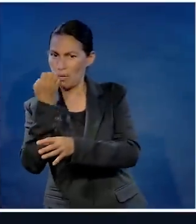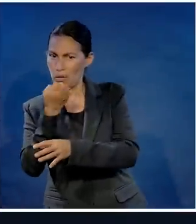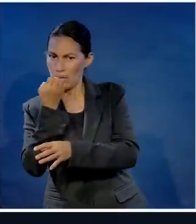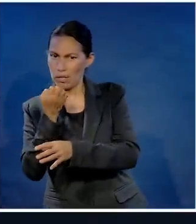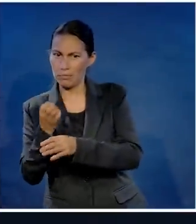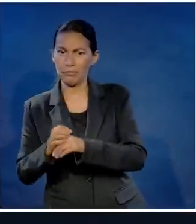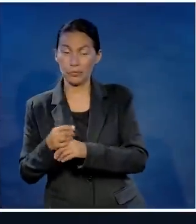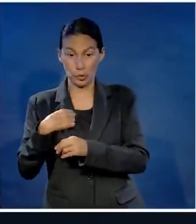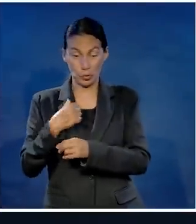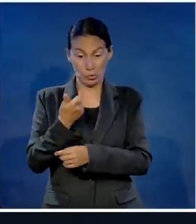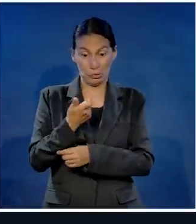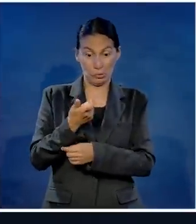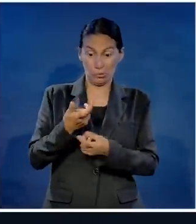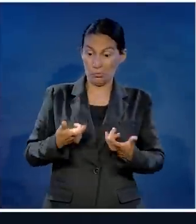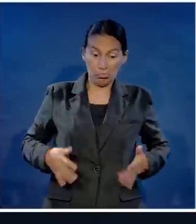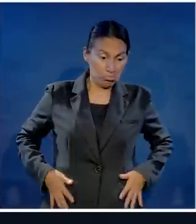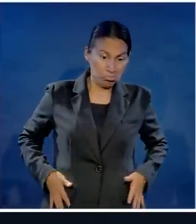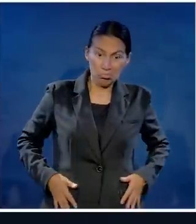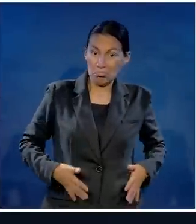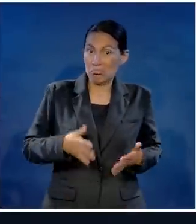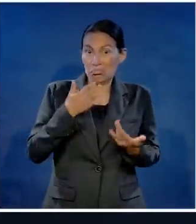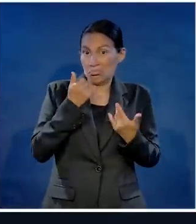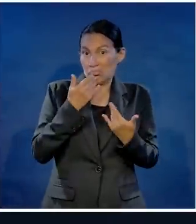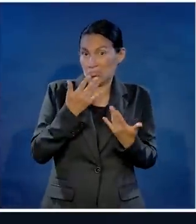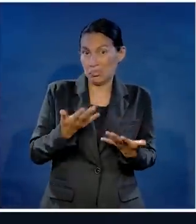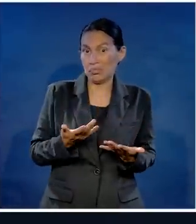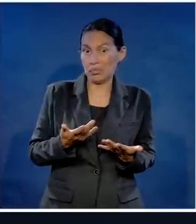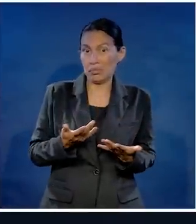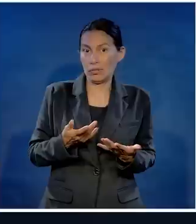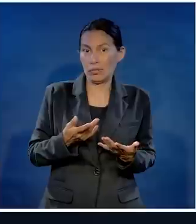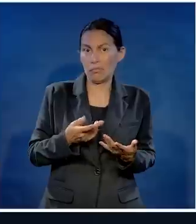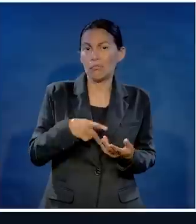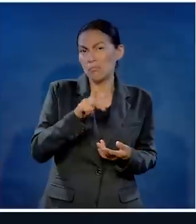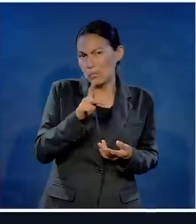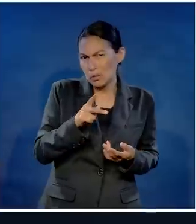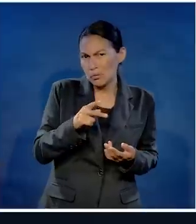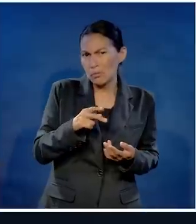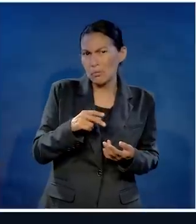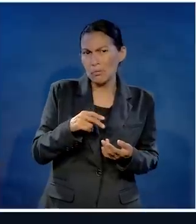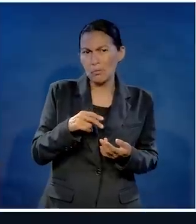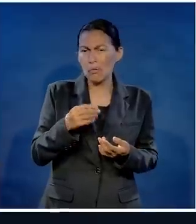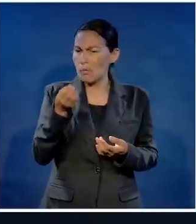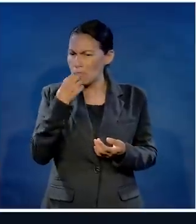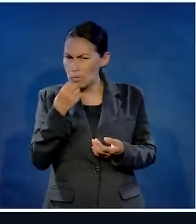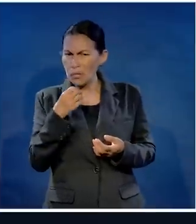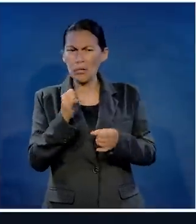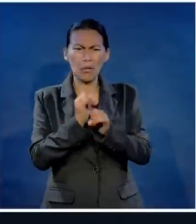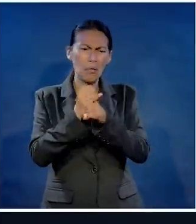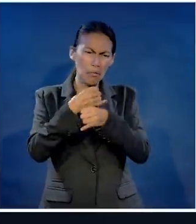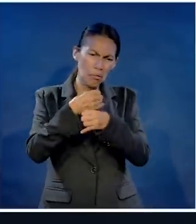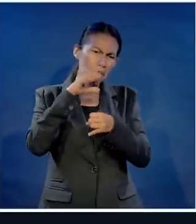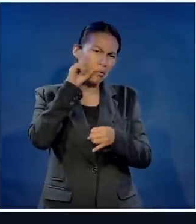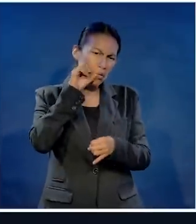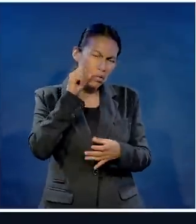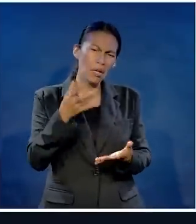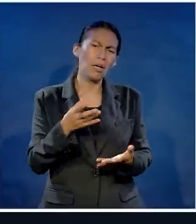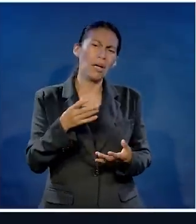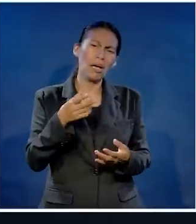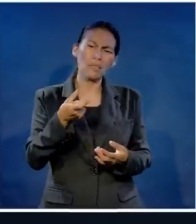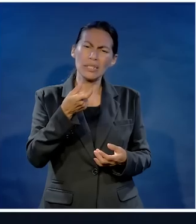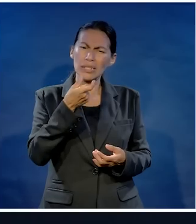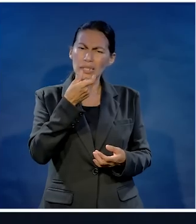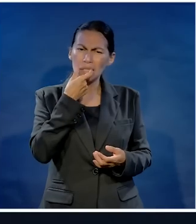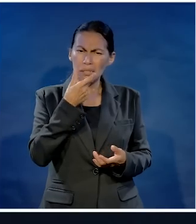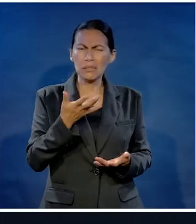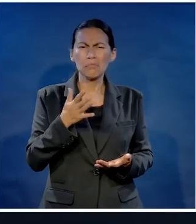para la escuela así que dinero en efectivo pues no había pero no hacía falta nada había comida jugo de